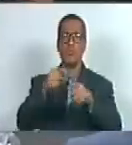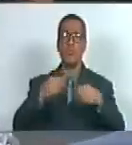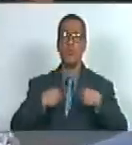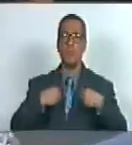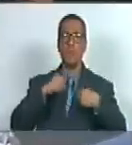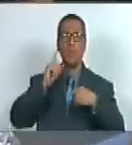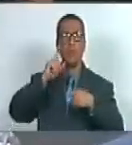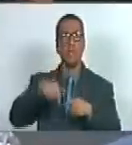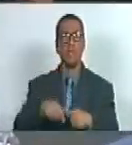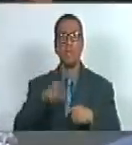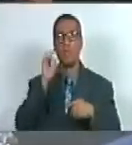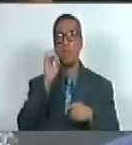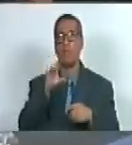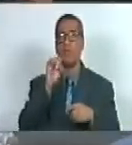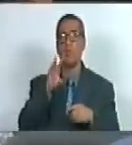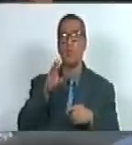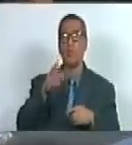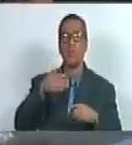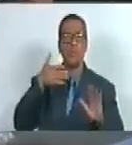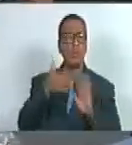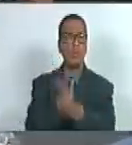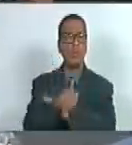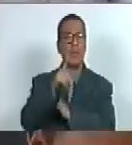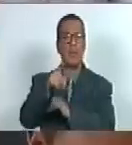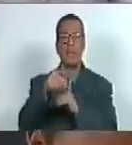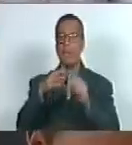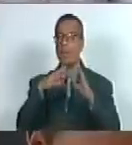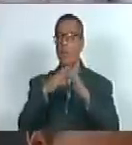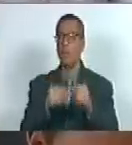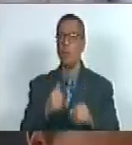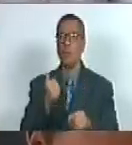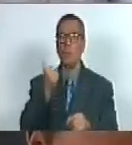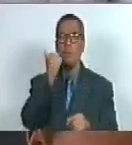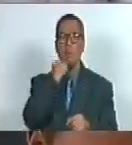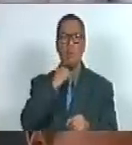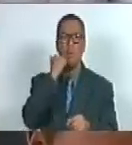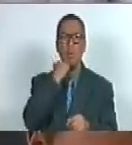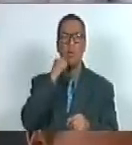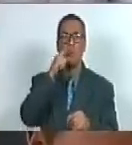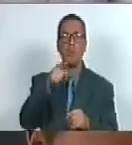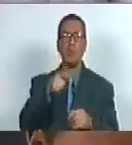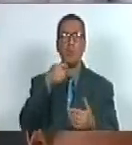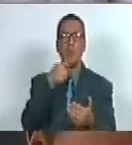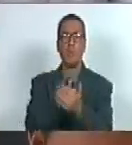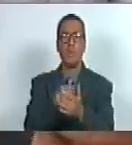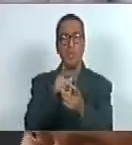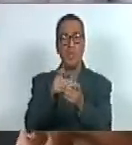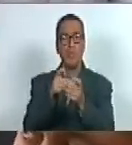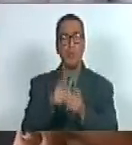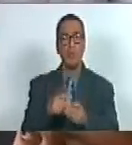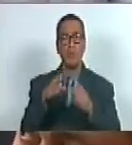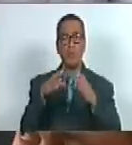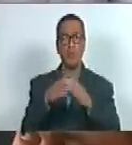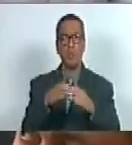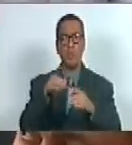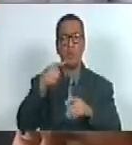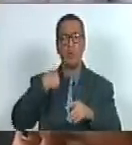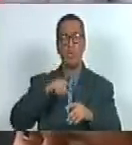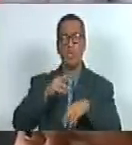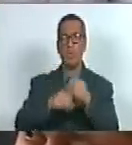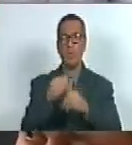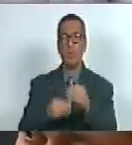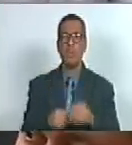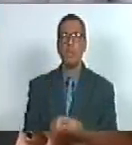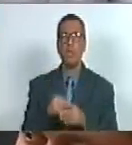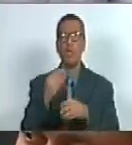también todo lo que significaba la especulación el abuso por los impuestos en las alcabanas y como